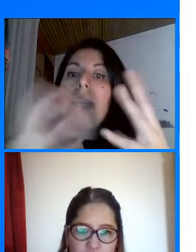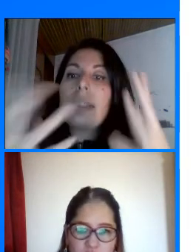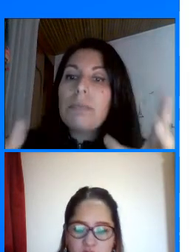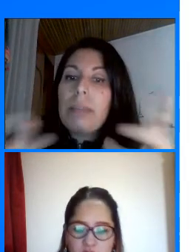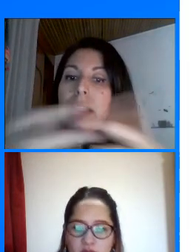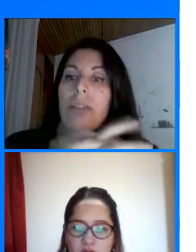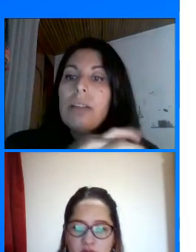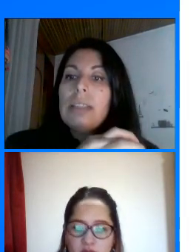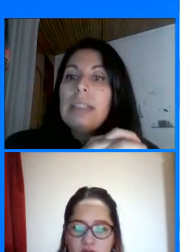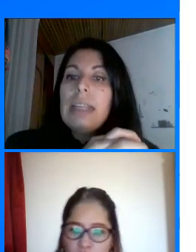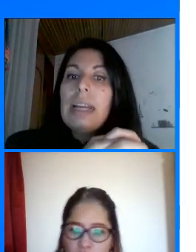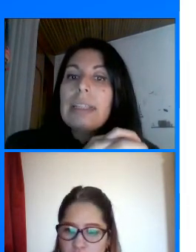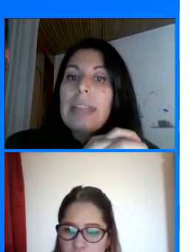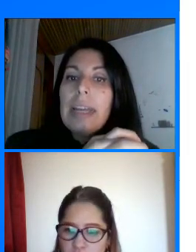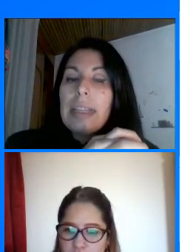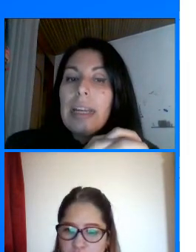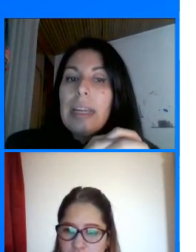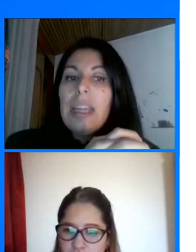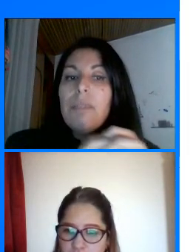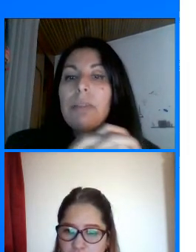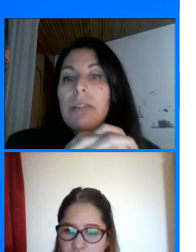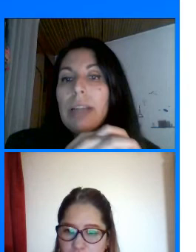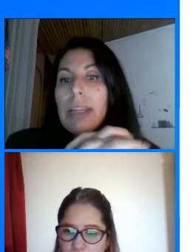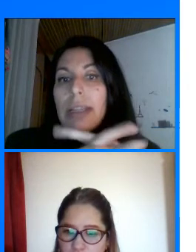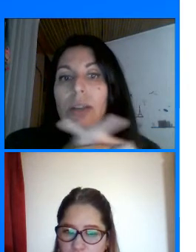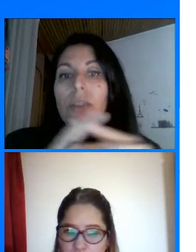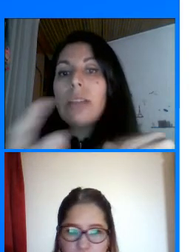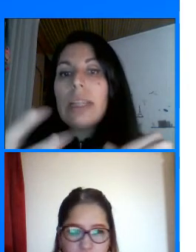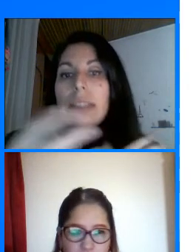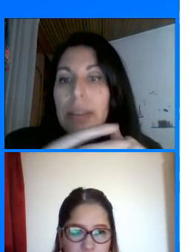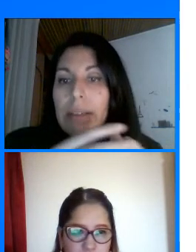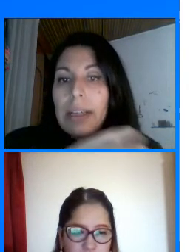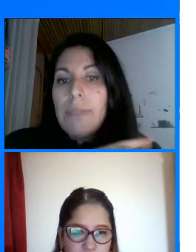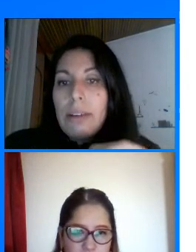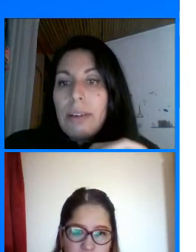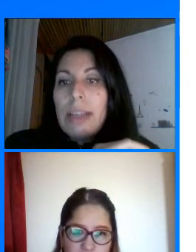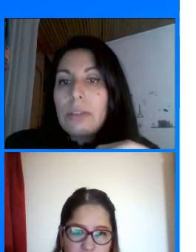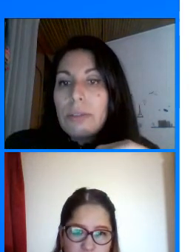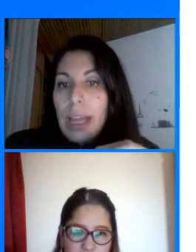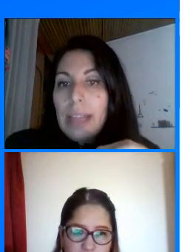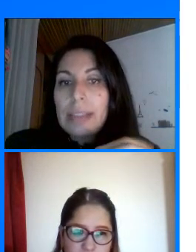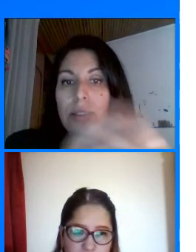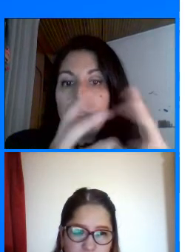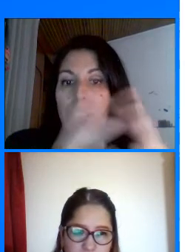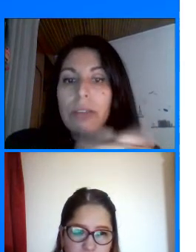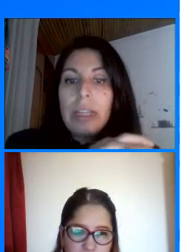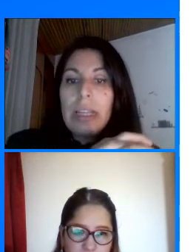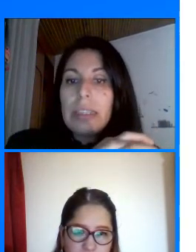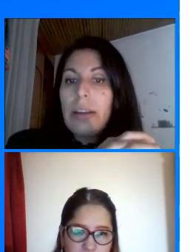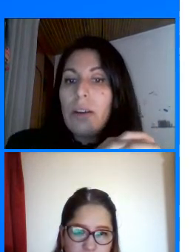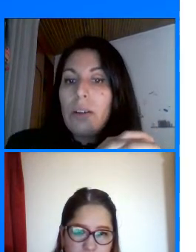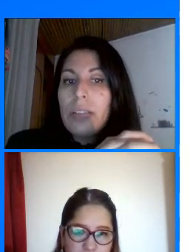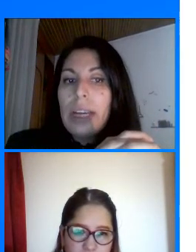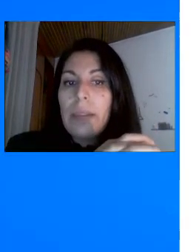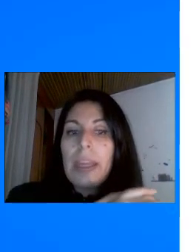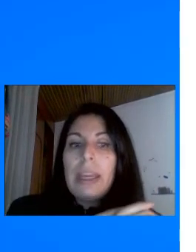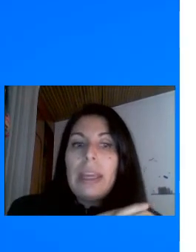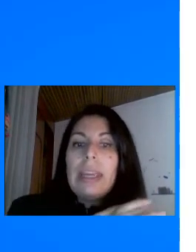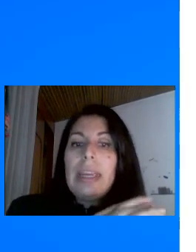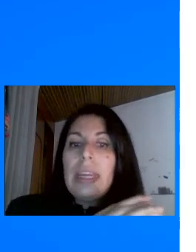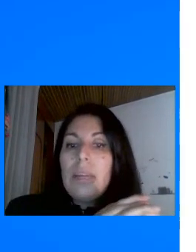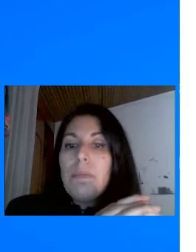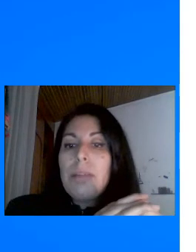Tenemos las expediciones A Tierra Santa Y pues con ellas Algo no tan chévere Que fueron las cruzadas Que los chicos Ya las deben conocer